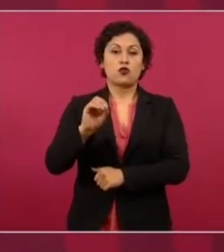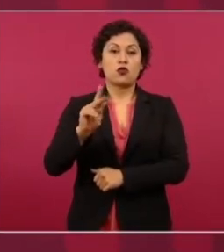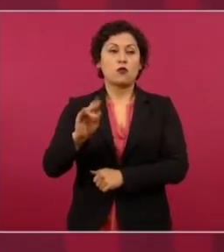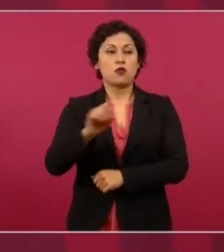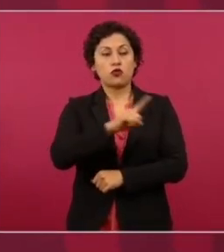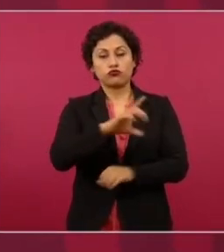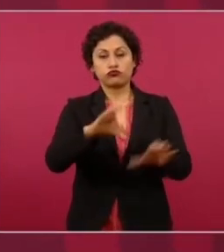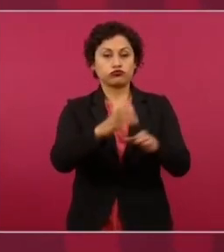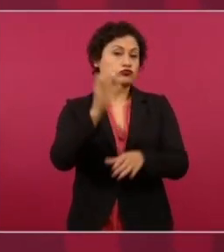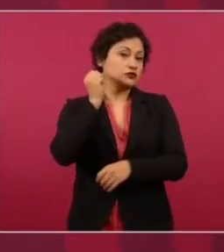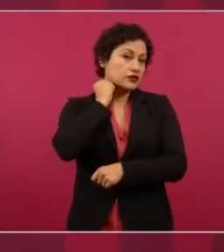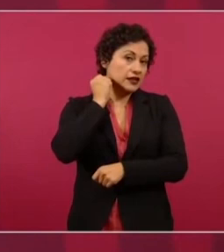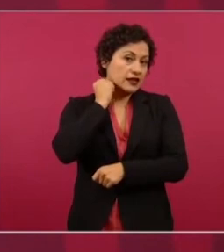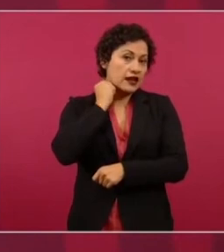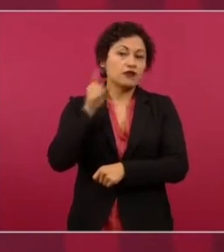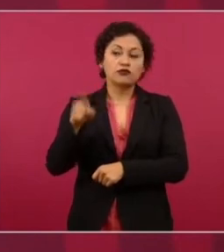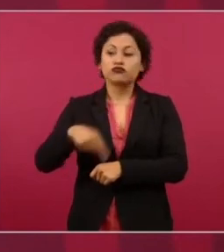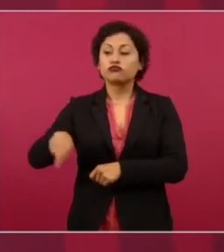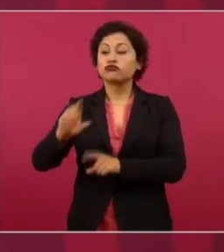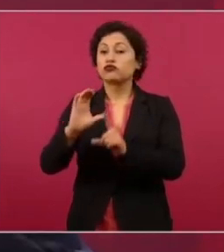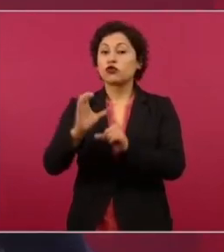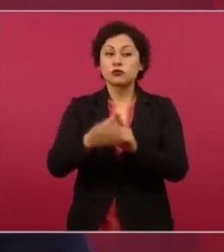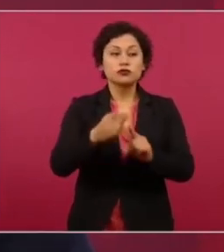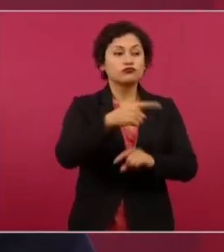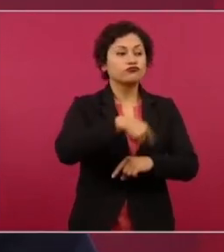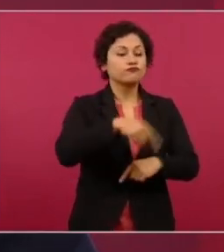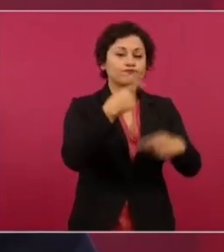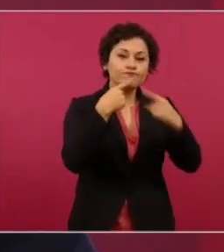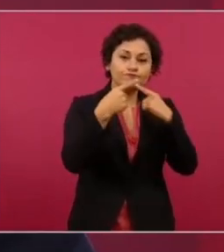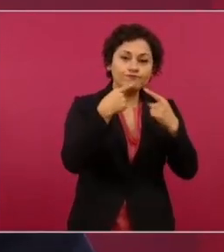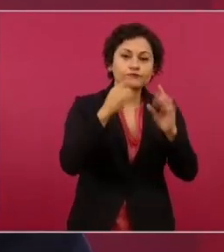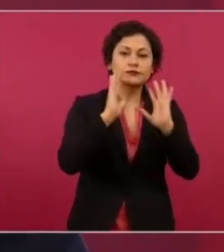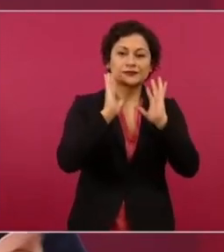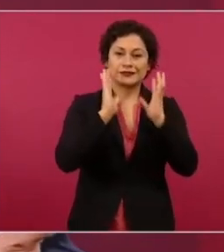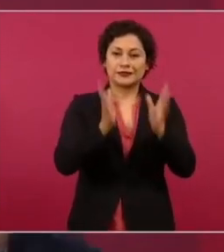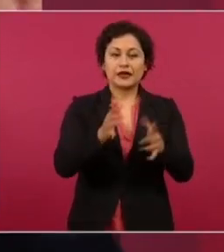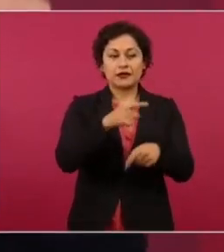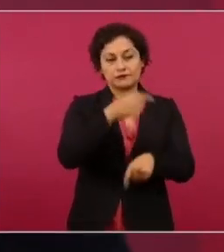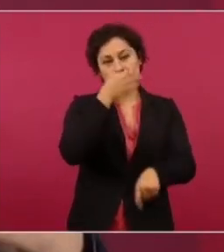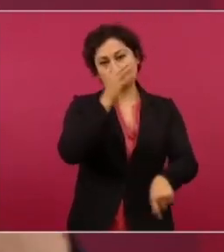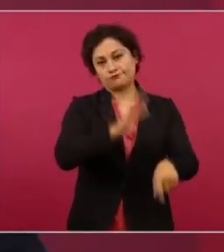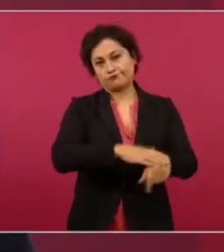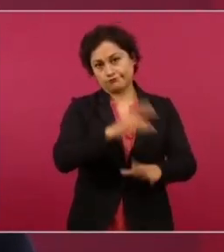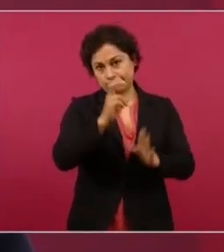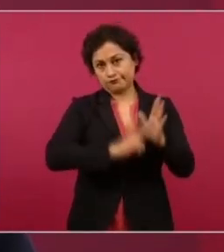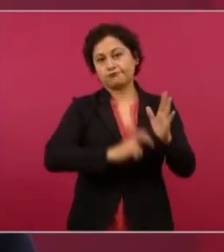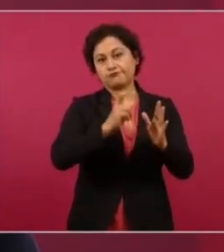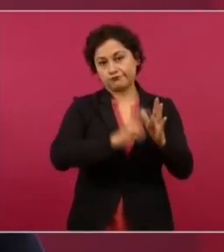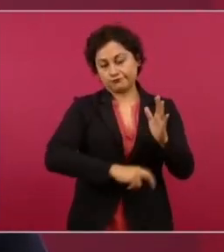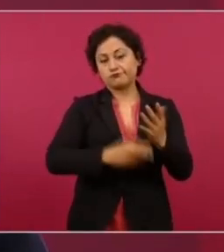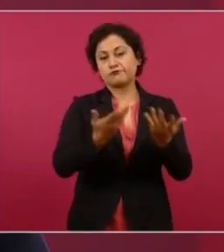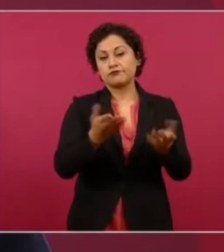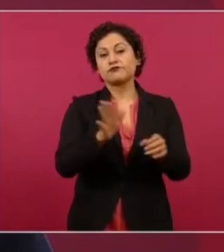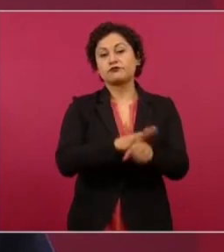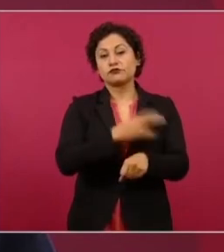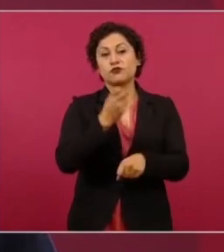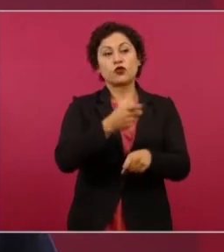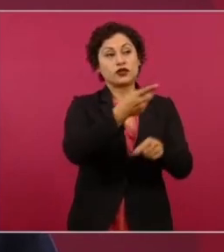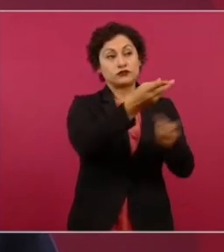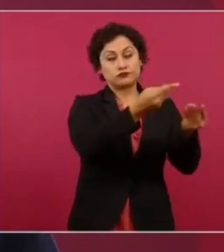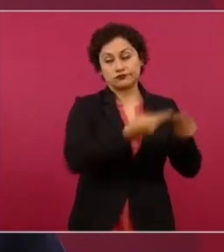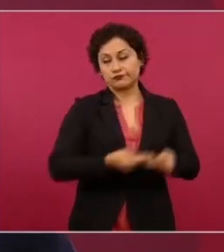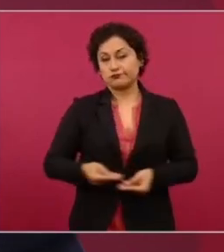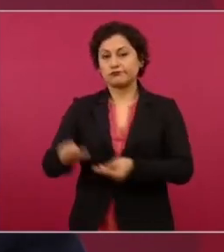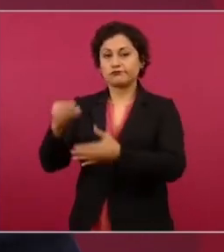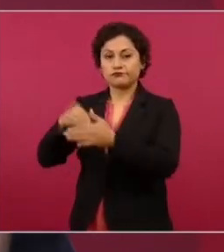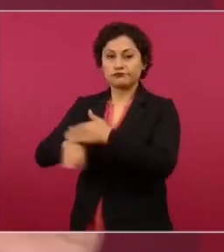presidentes de las comisiones y se va a hacer la modificación y regresará la minuta a la Cámara